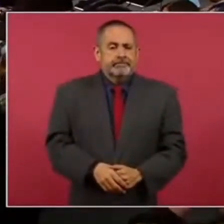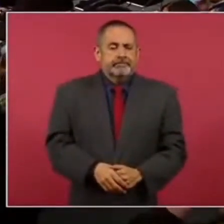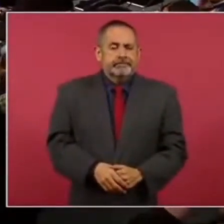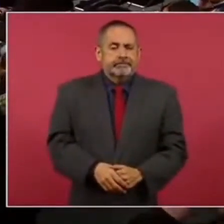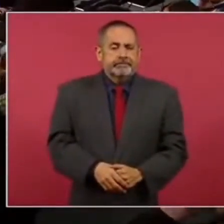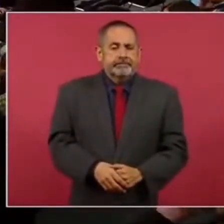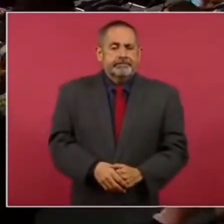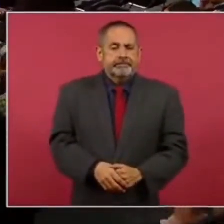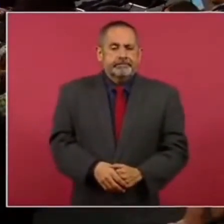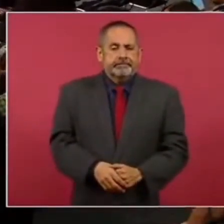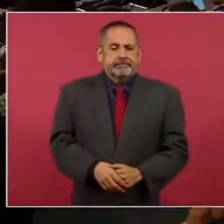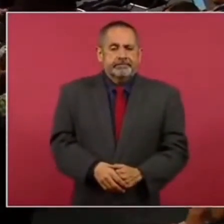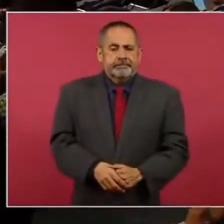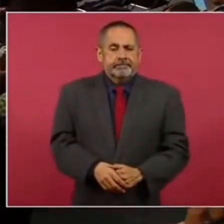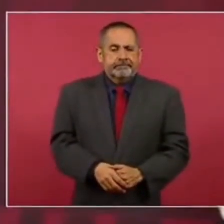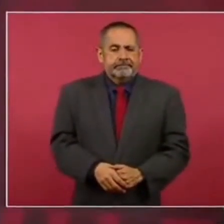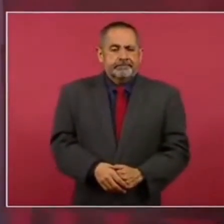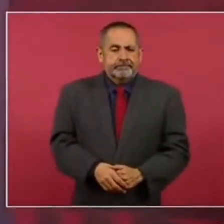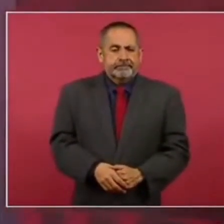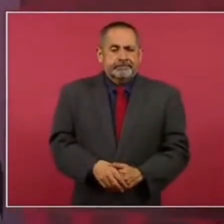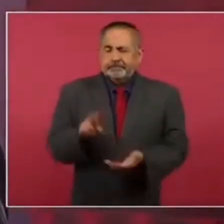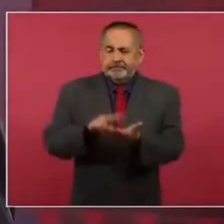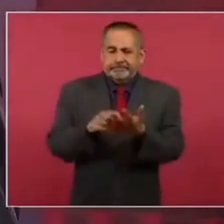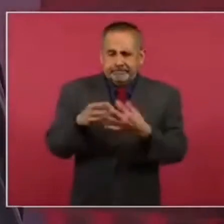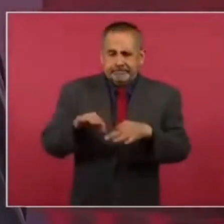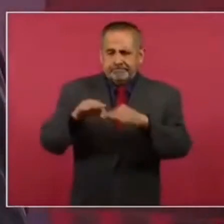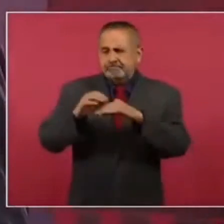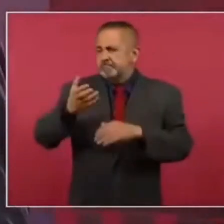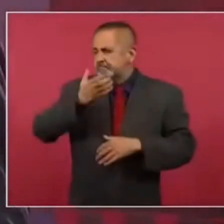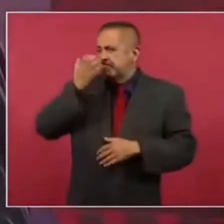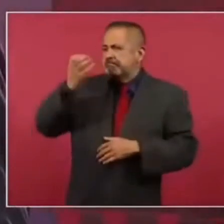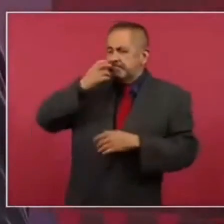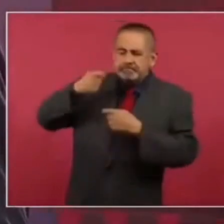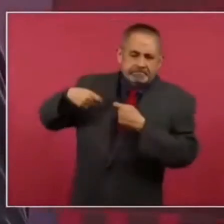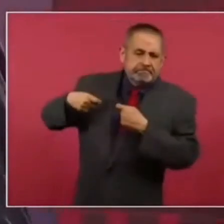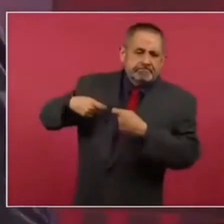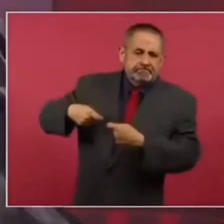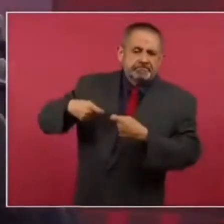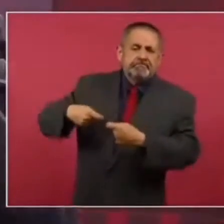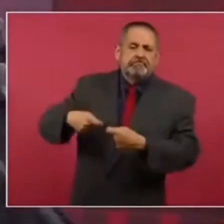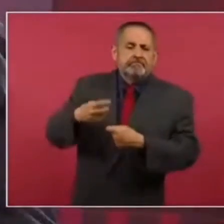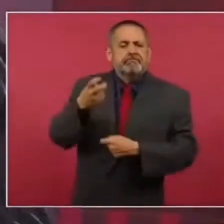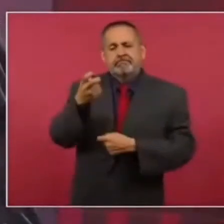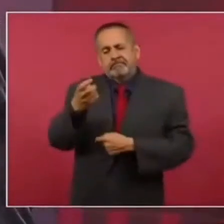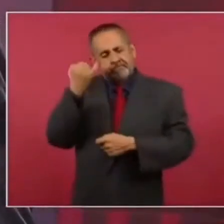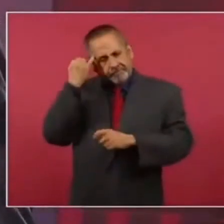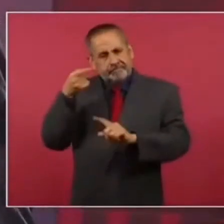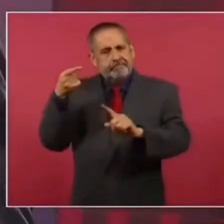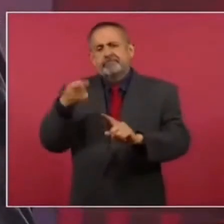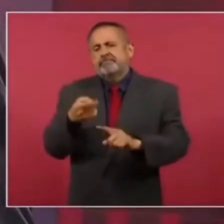No exaltar nuestras costumbres, nuestras tradiciones, en ese sentido.